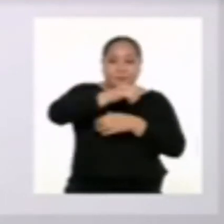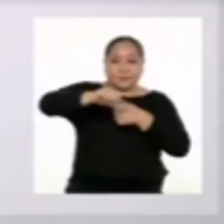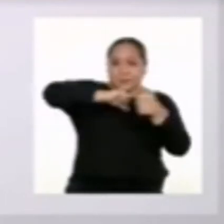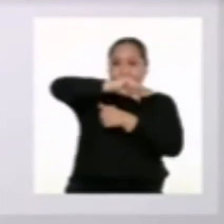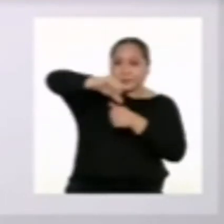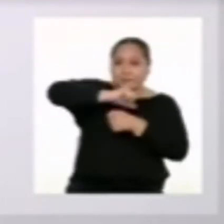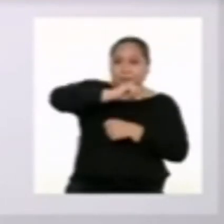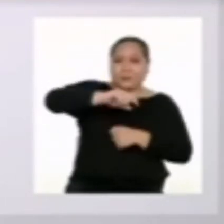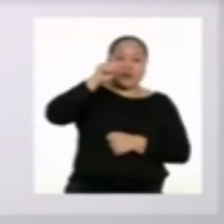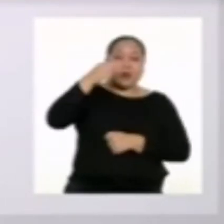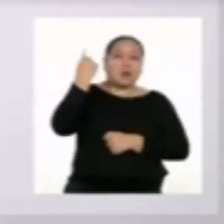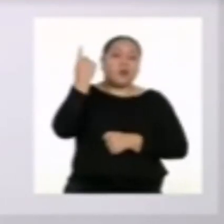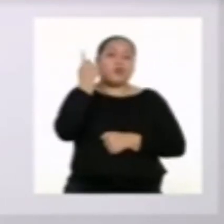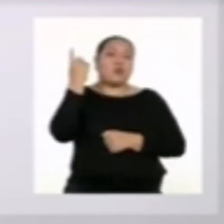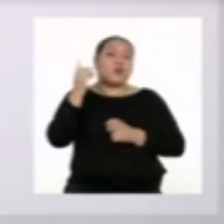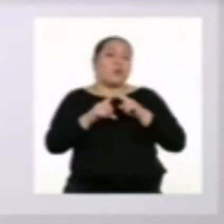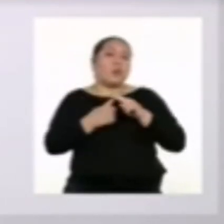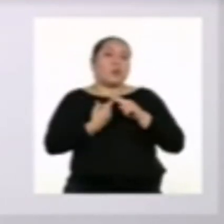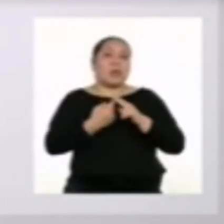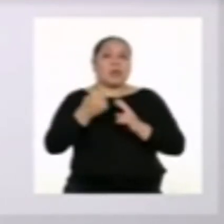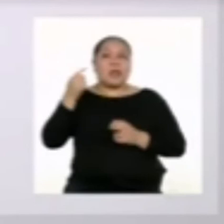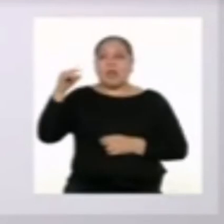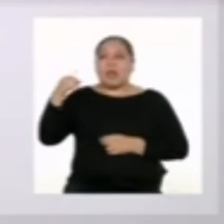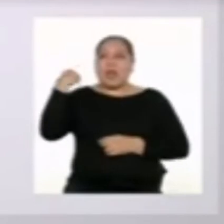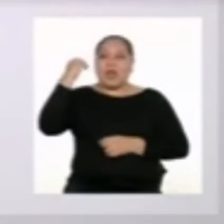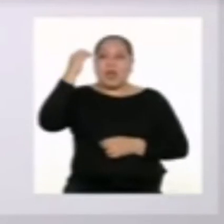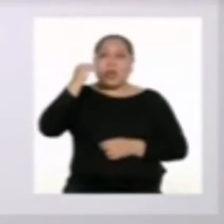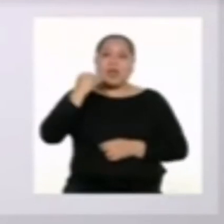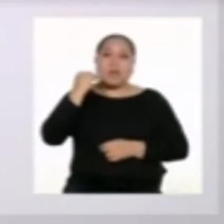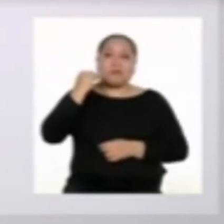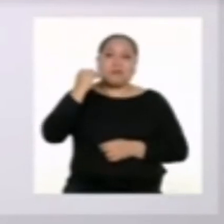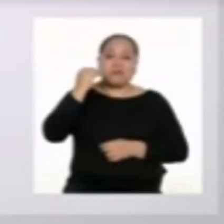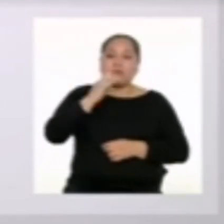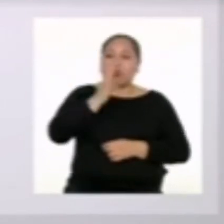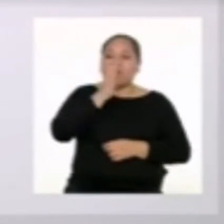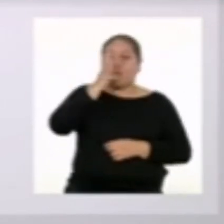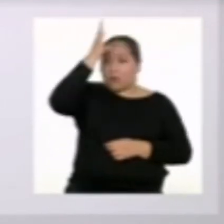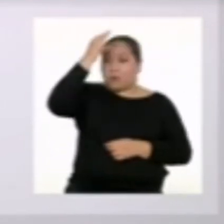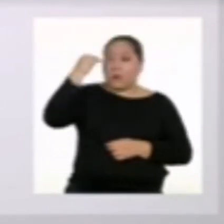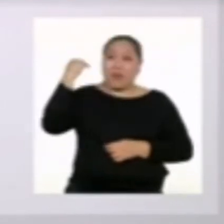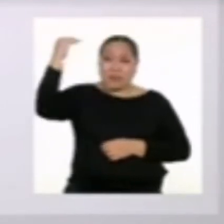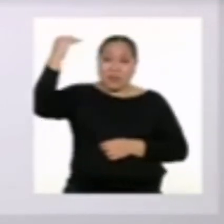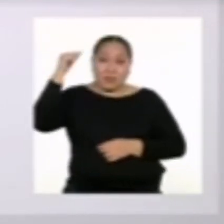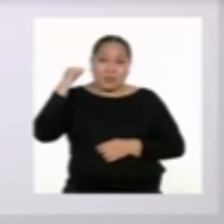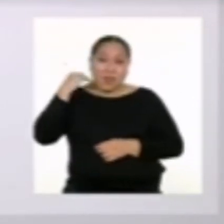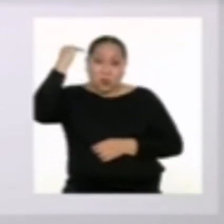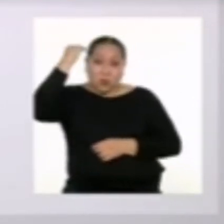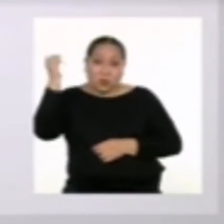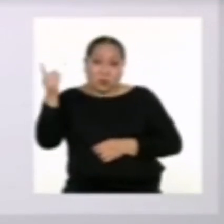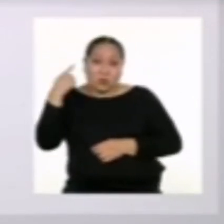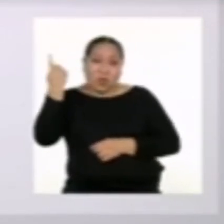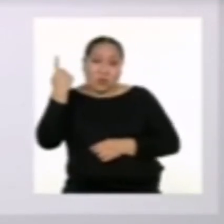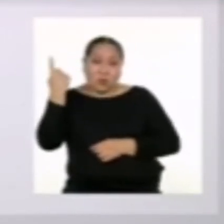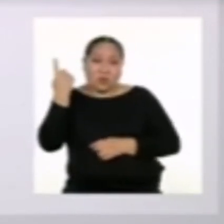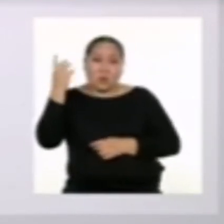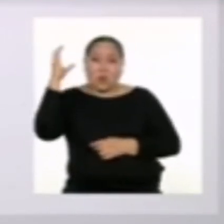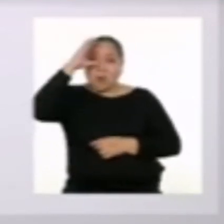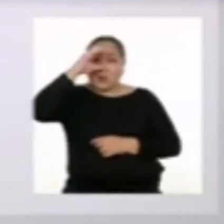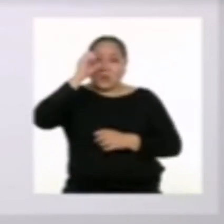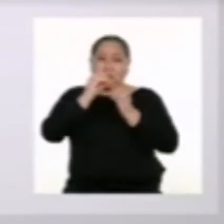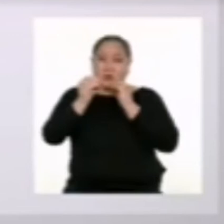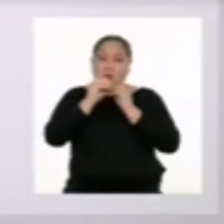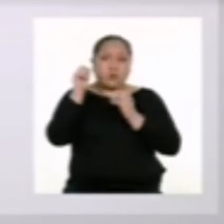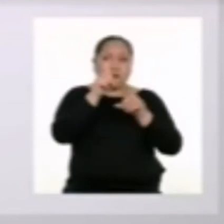convivencia no solo deben partir de las y los adultos. También pueden partir de ustedes. Y una buena manera de